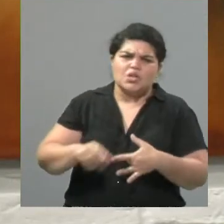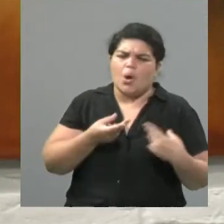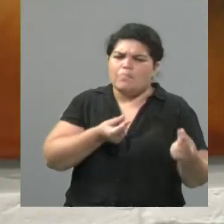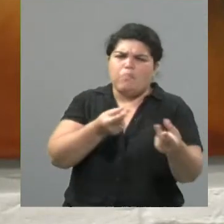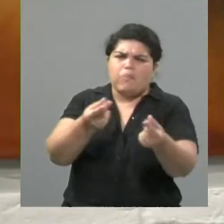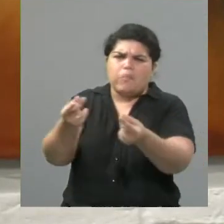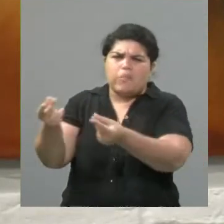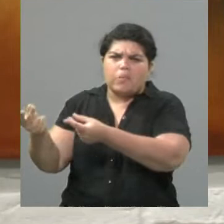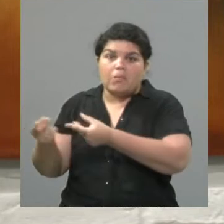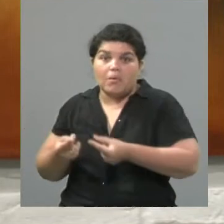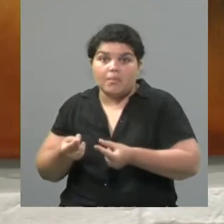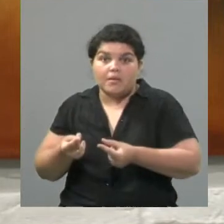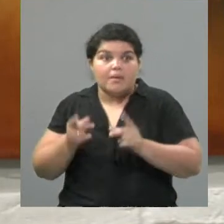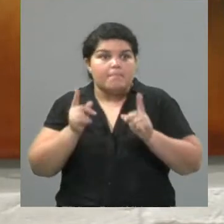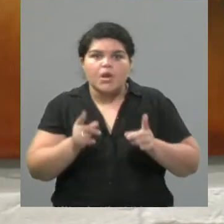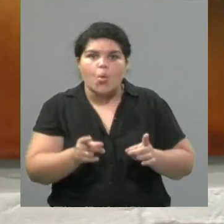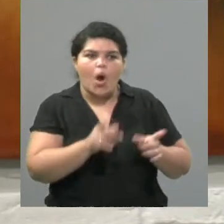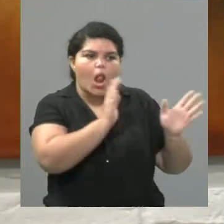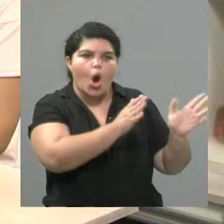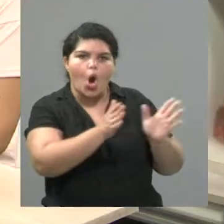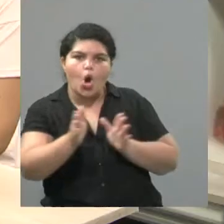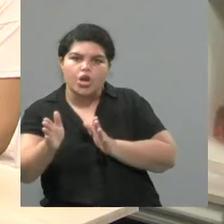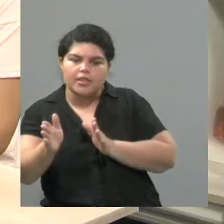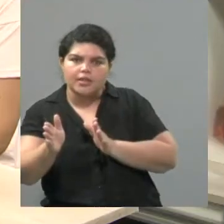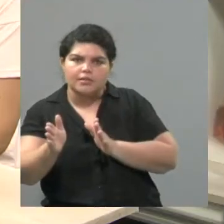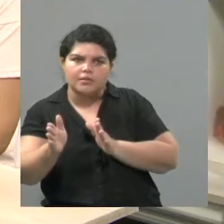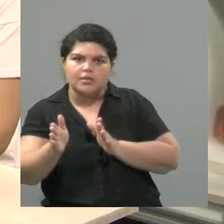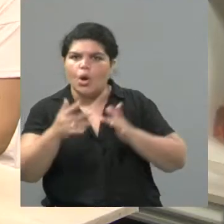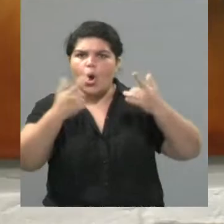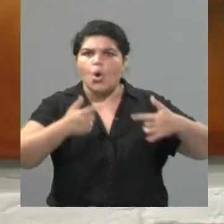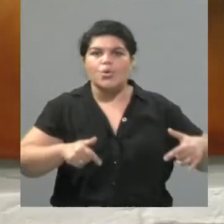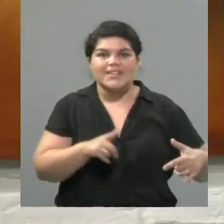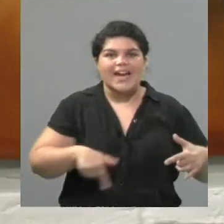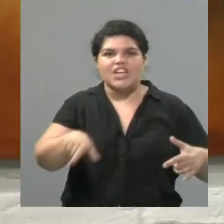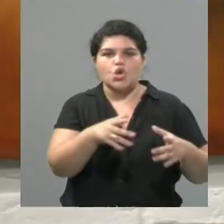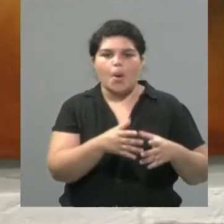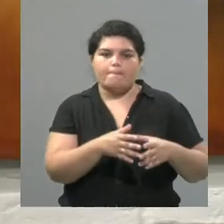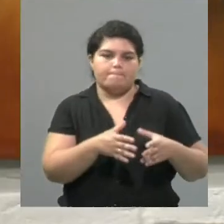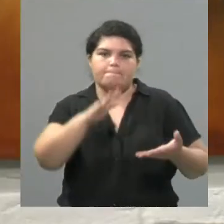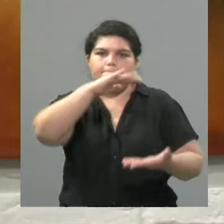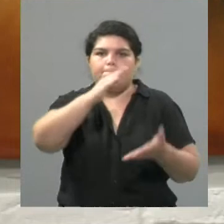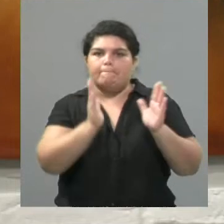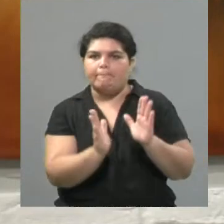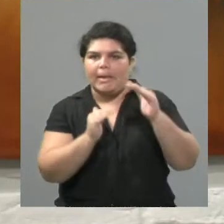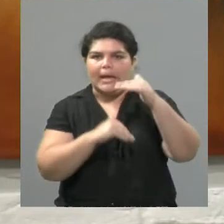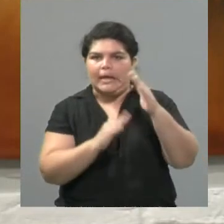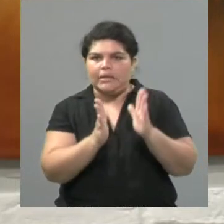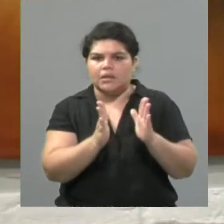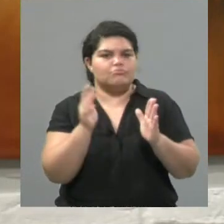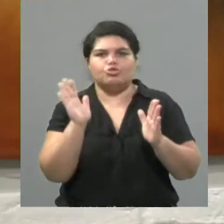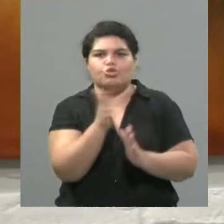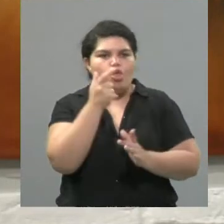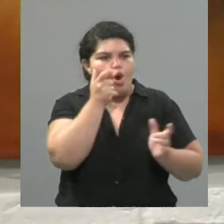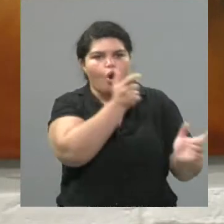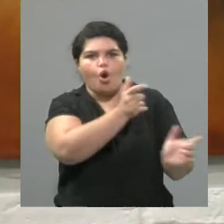planeado y organizado. O sea, el packaging que ellos manejan está como todo controlado. Así que eso es como